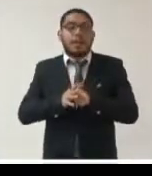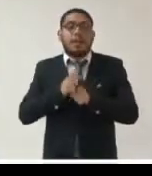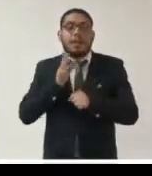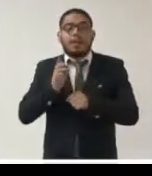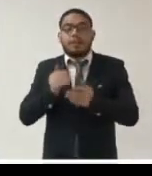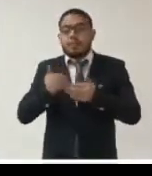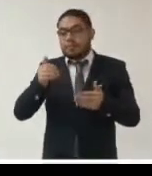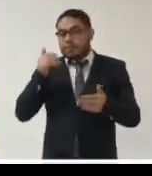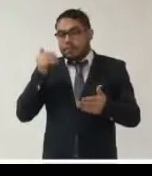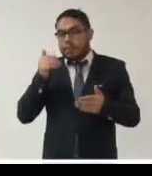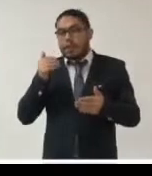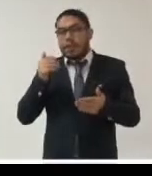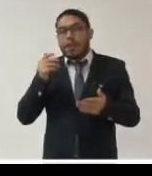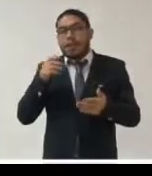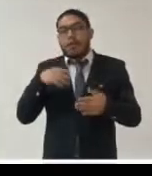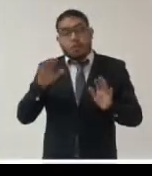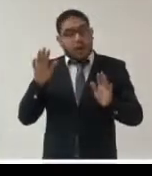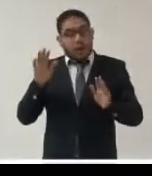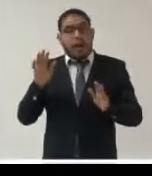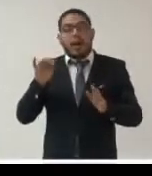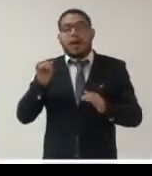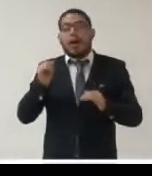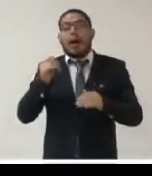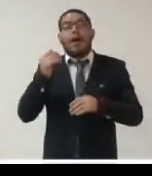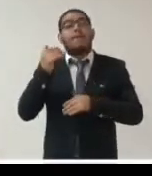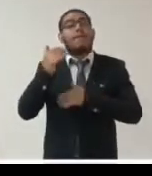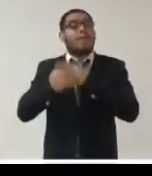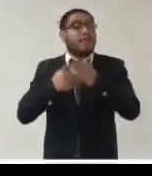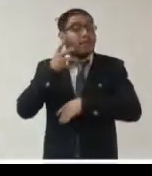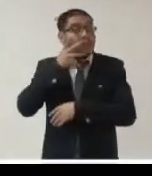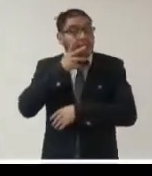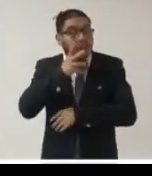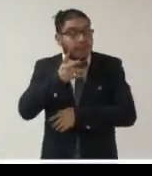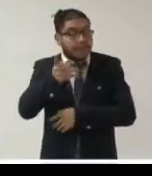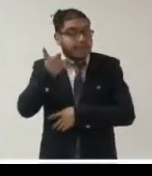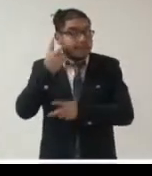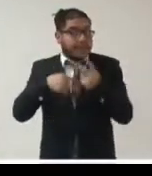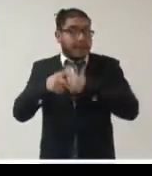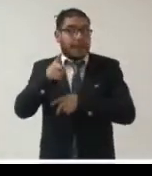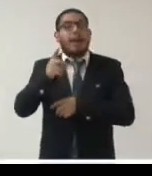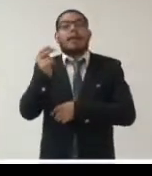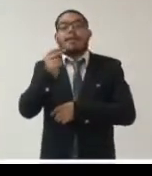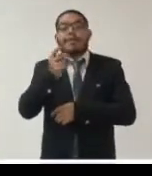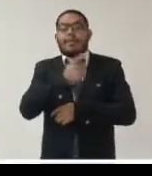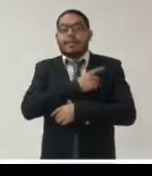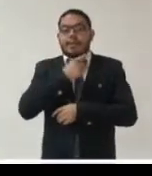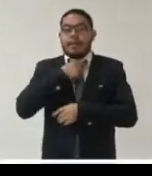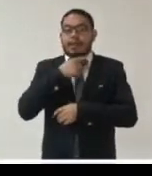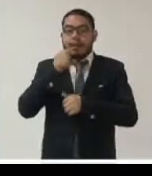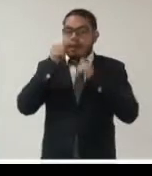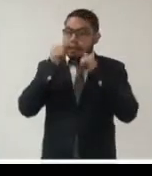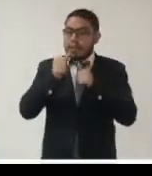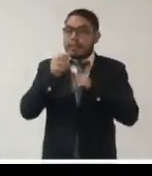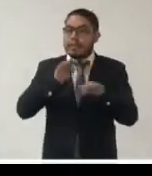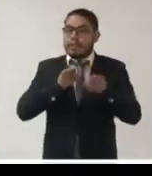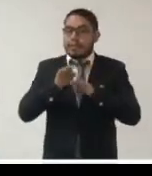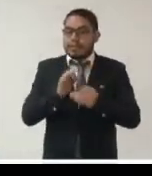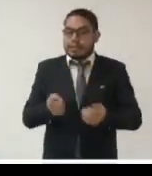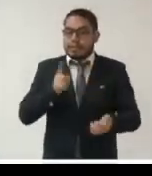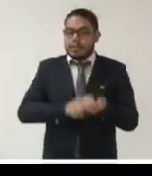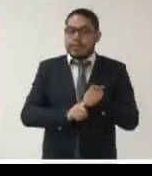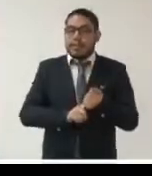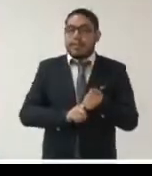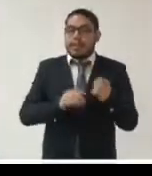fue y de lo que viene también creo que debemos poner mucha atención en el trabajo en casa o trabajo